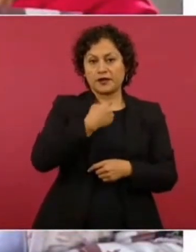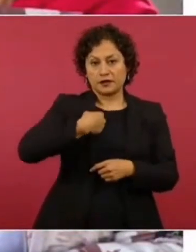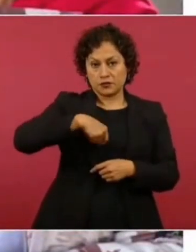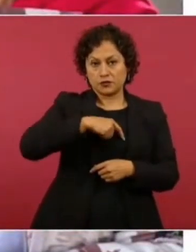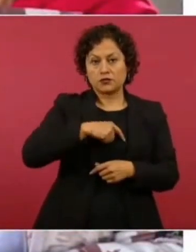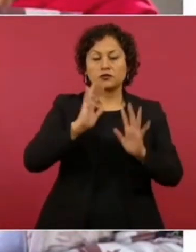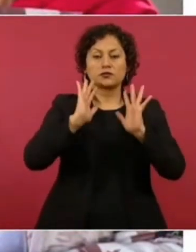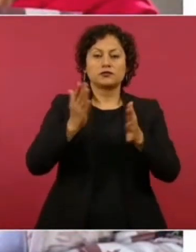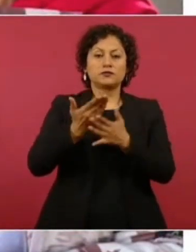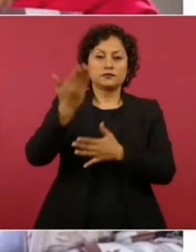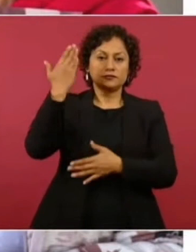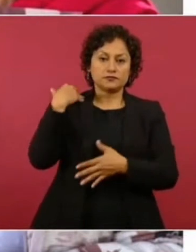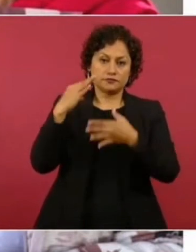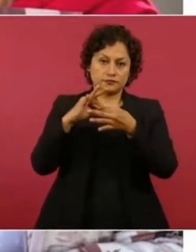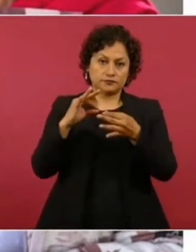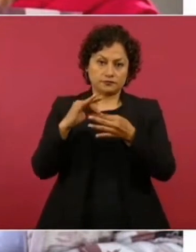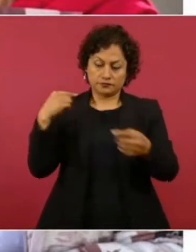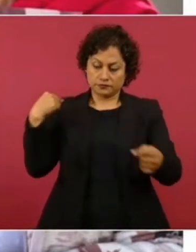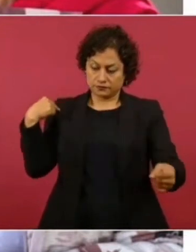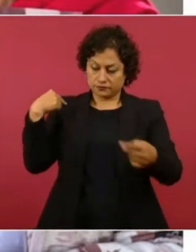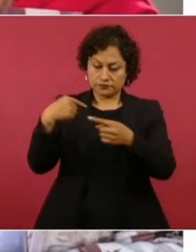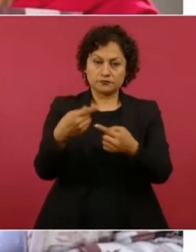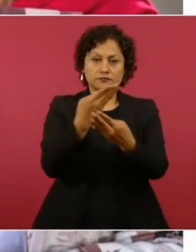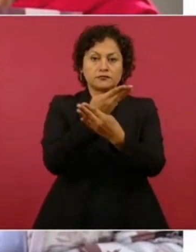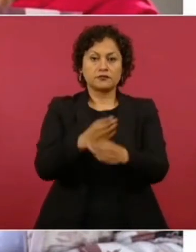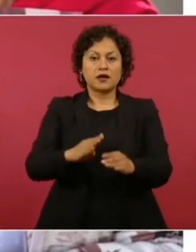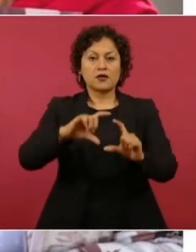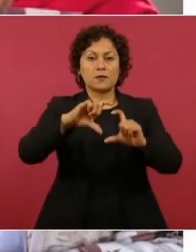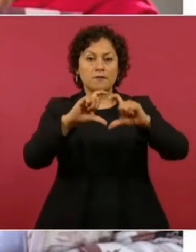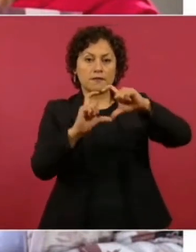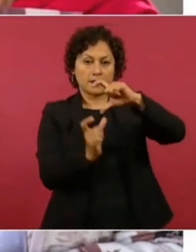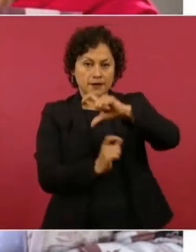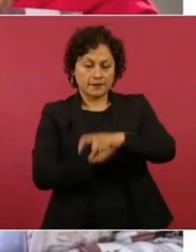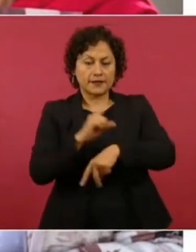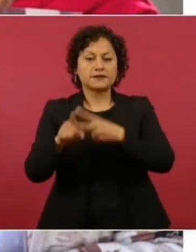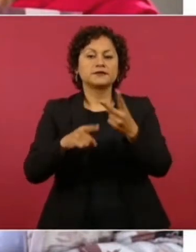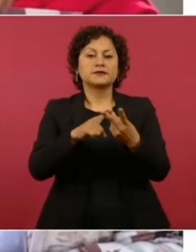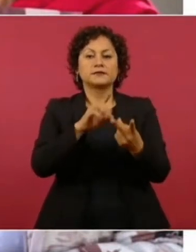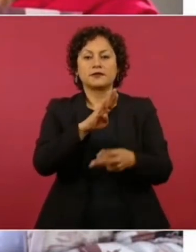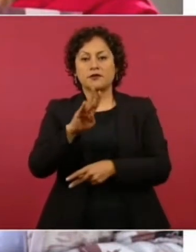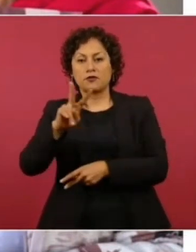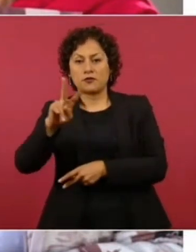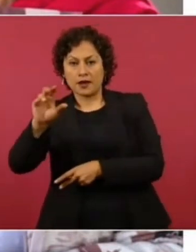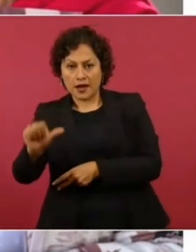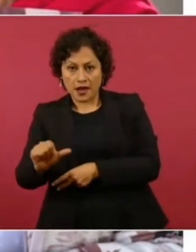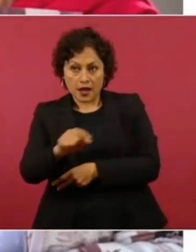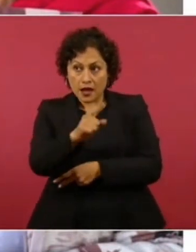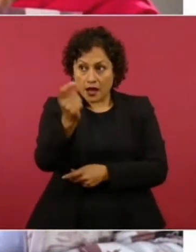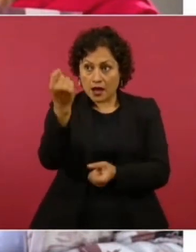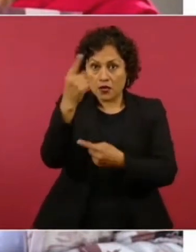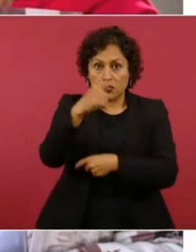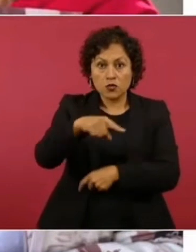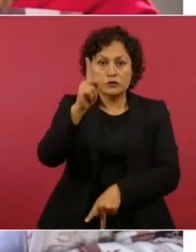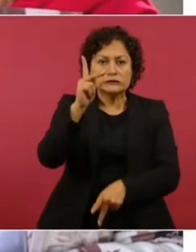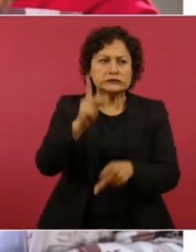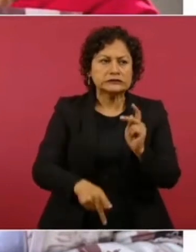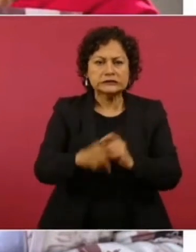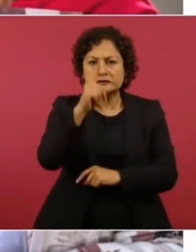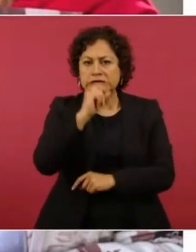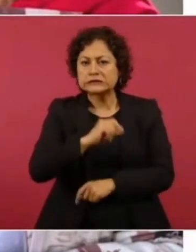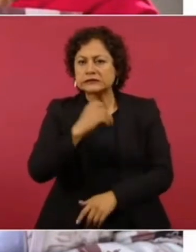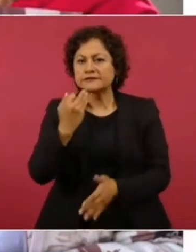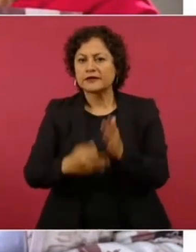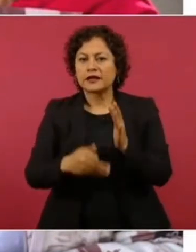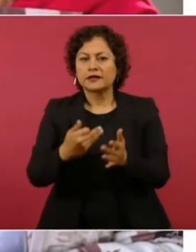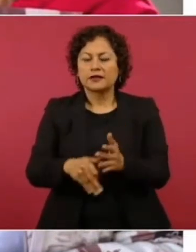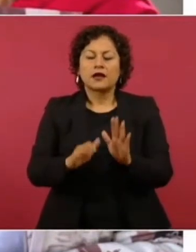cubrió la etapa de Banamex y de Bancomer, pero todavía faltan algunos de acudir por su tarjeta. Y como vamos